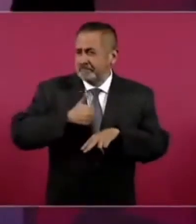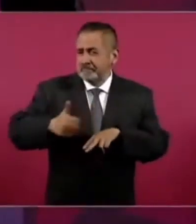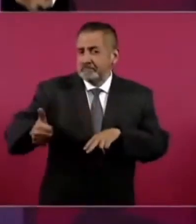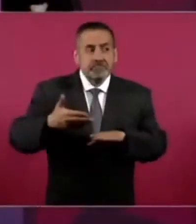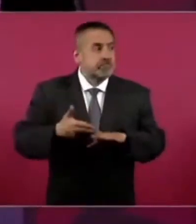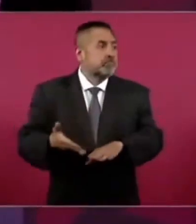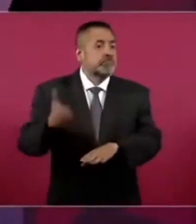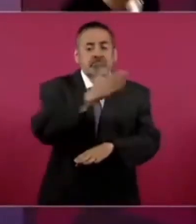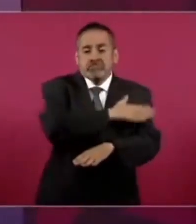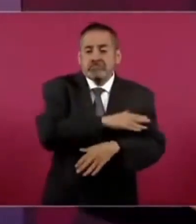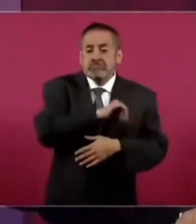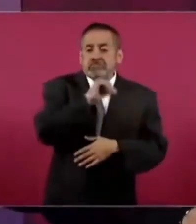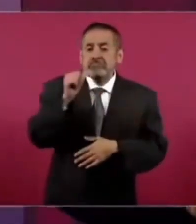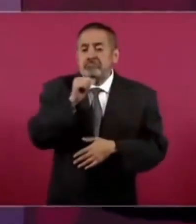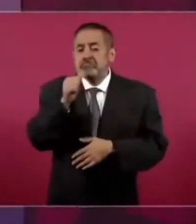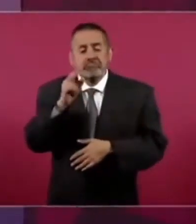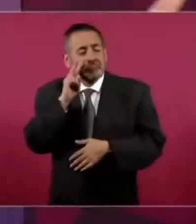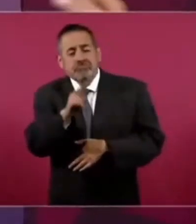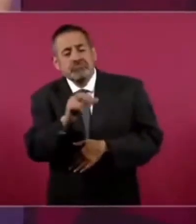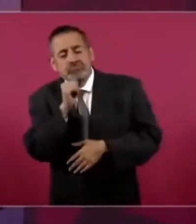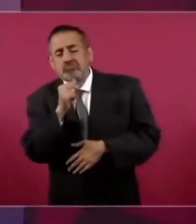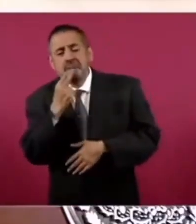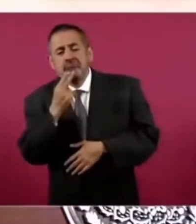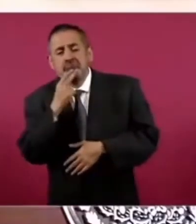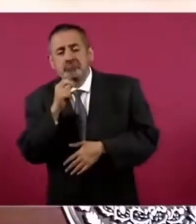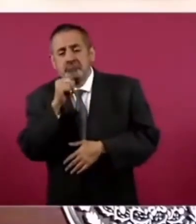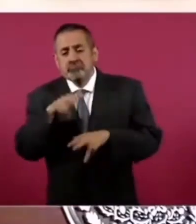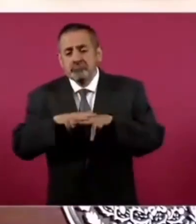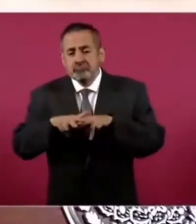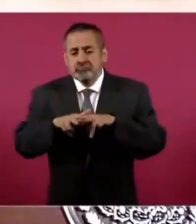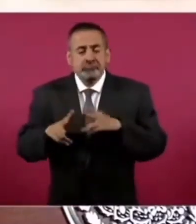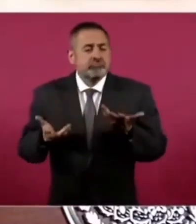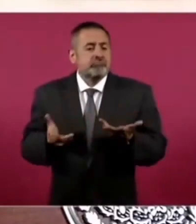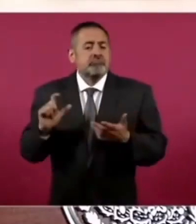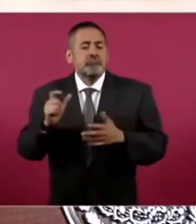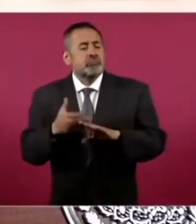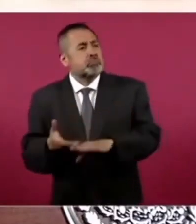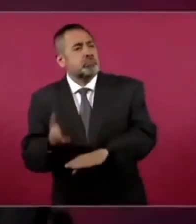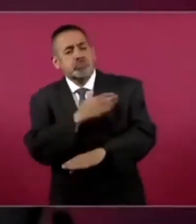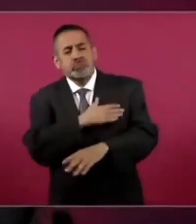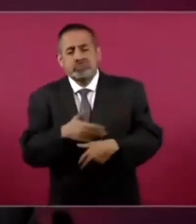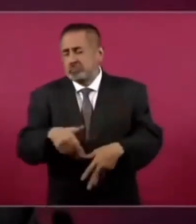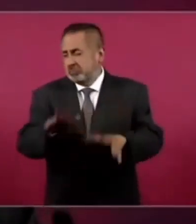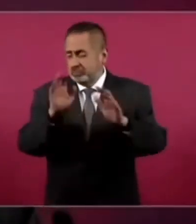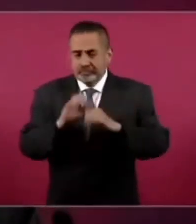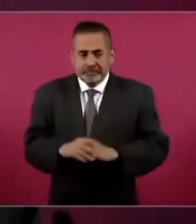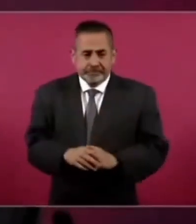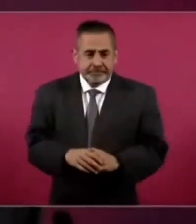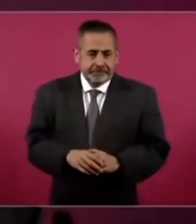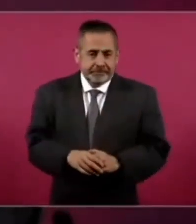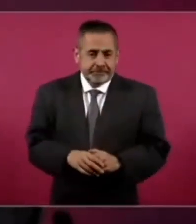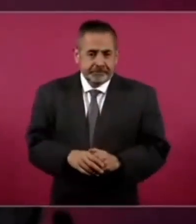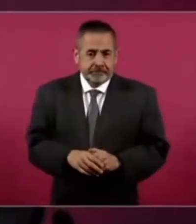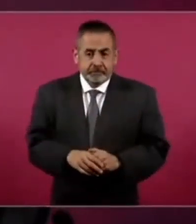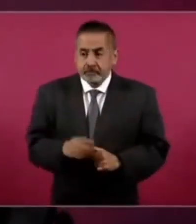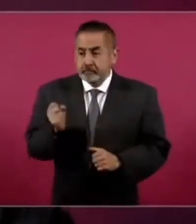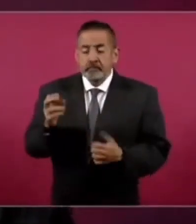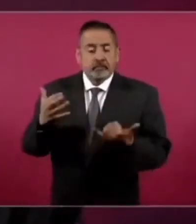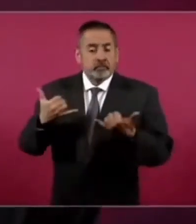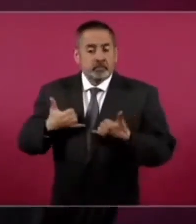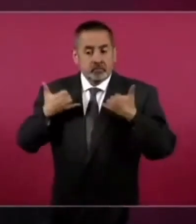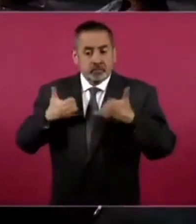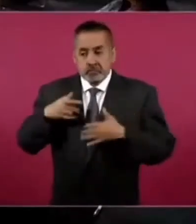se veía un tren de pasajeros en el sureste. Entonces, pues, muchos jóvenes